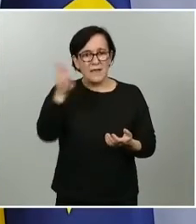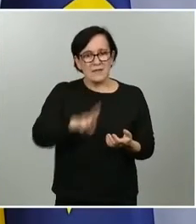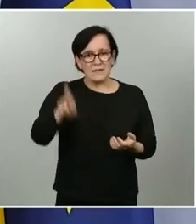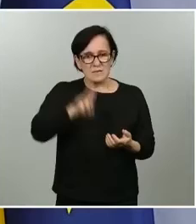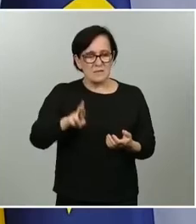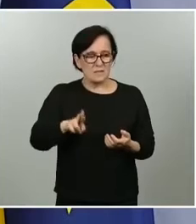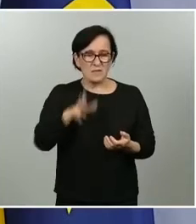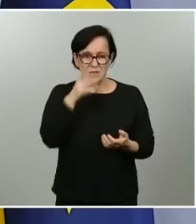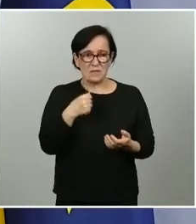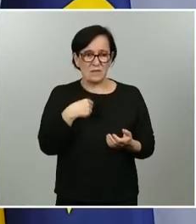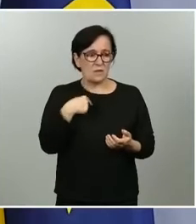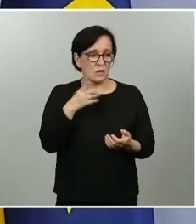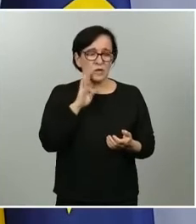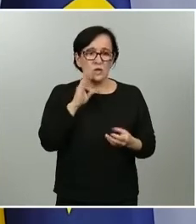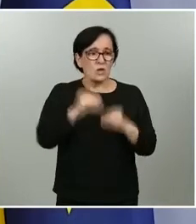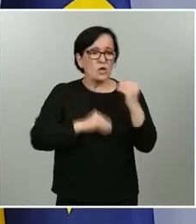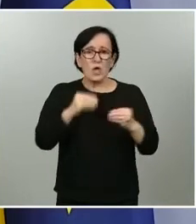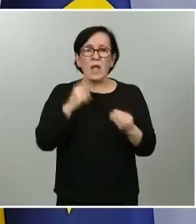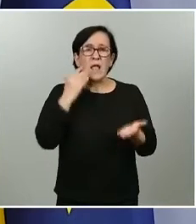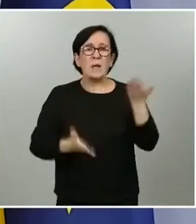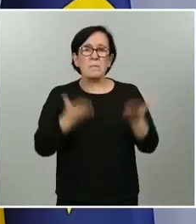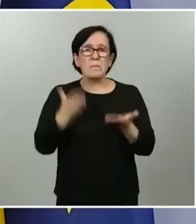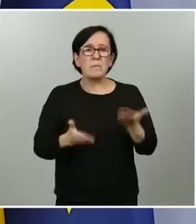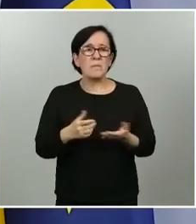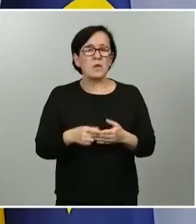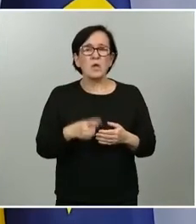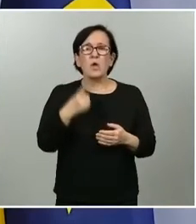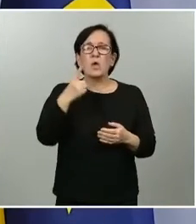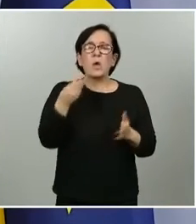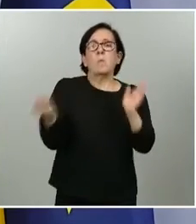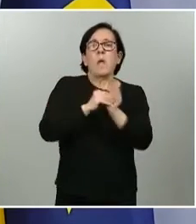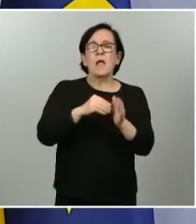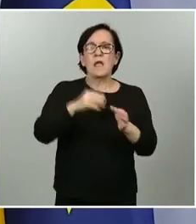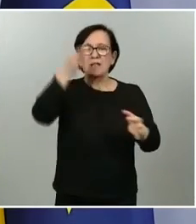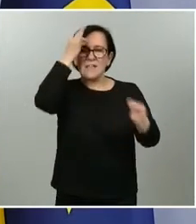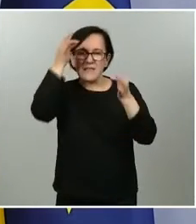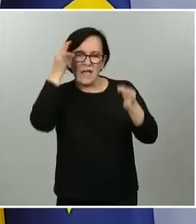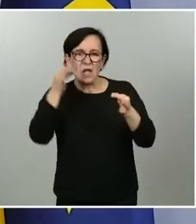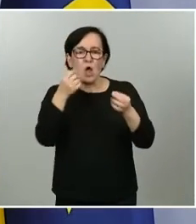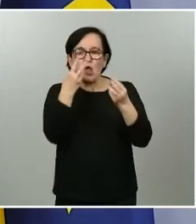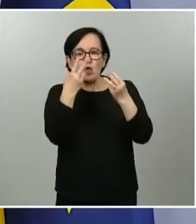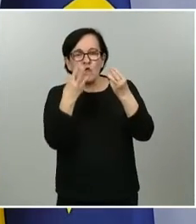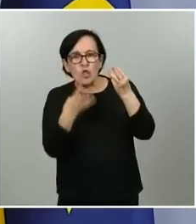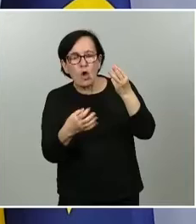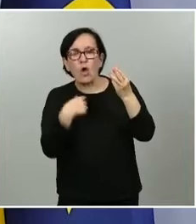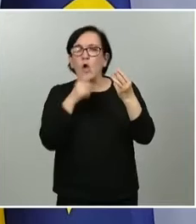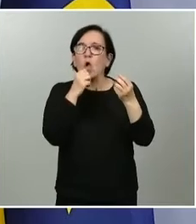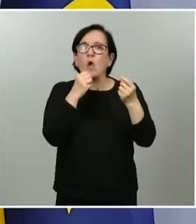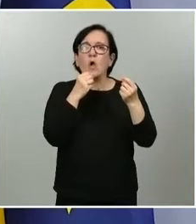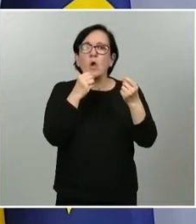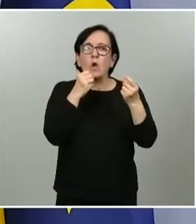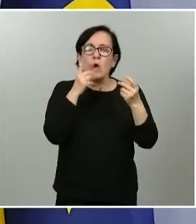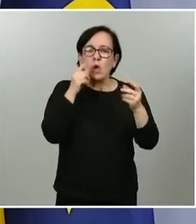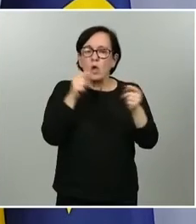ocasiones en ello no se hace esta evaluación en base a un único criterio cuantitativo o a dos o tres criterios cuantitativos a modo de de checklist